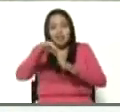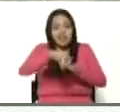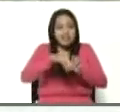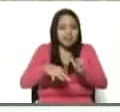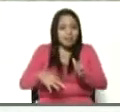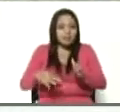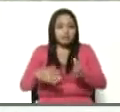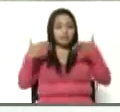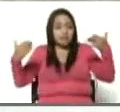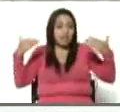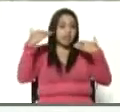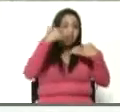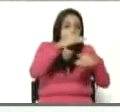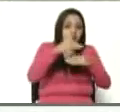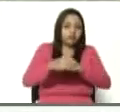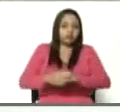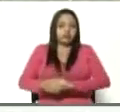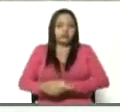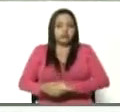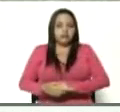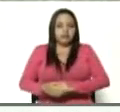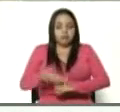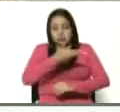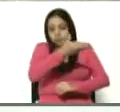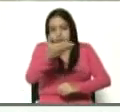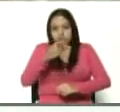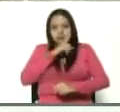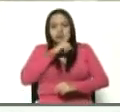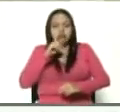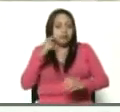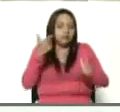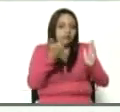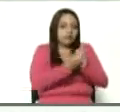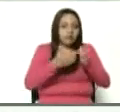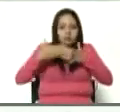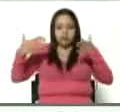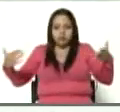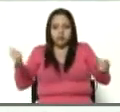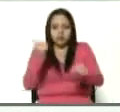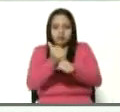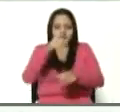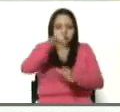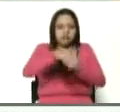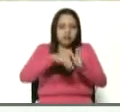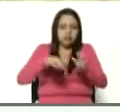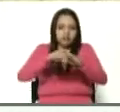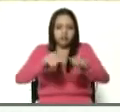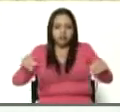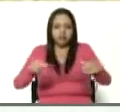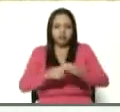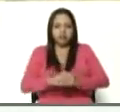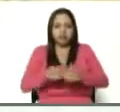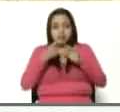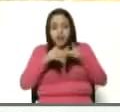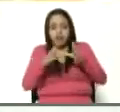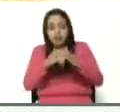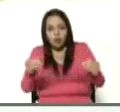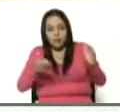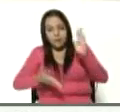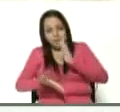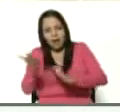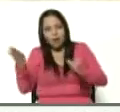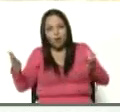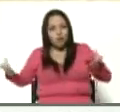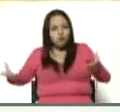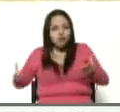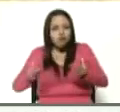nivel, que llaman ustedes los expertos, ¿no? A la gran producción agrícola. agrícola. Pero todos vamos remando